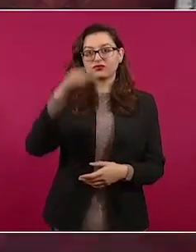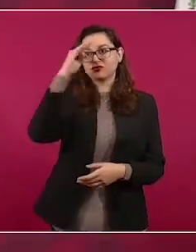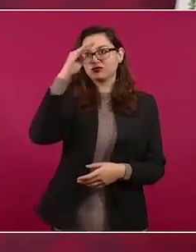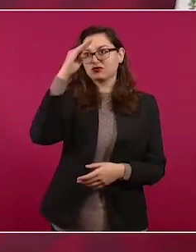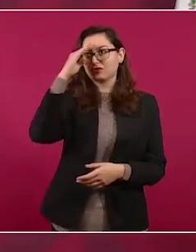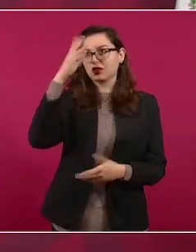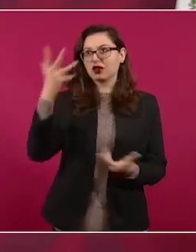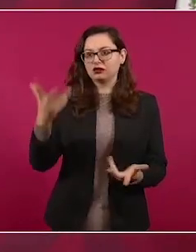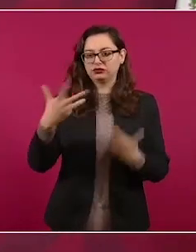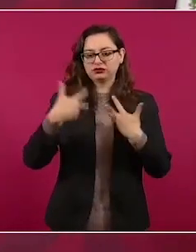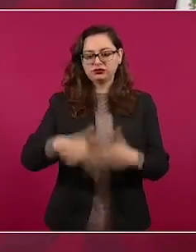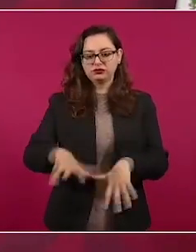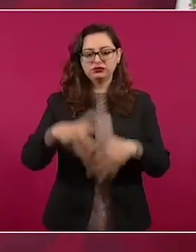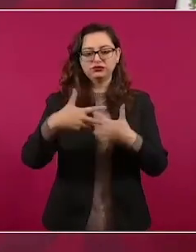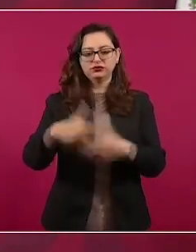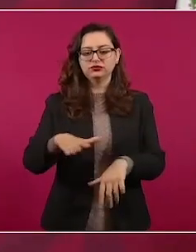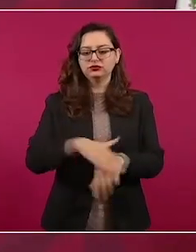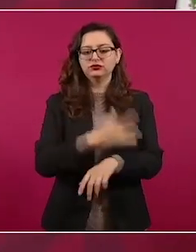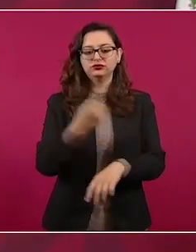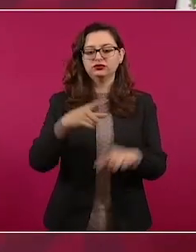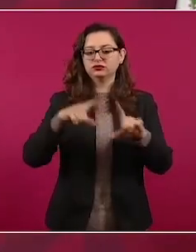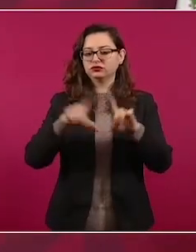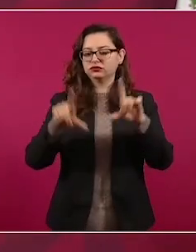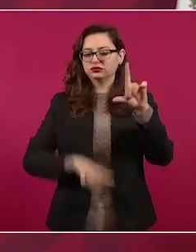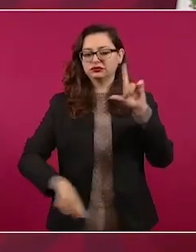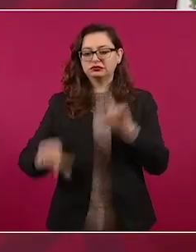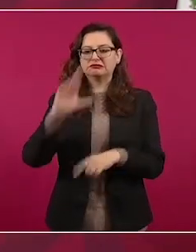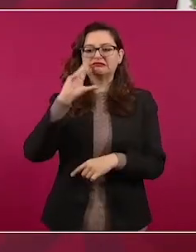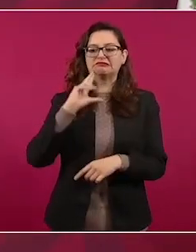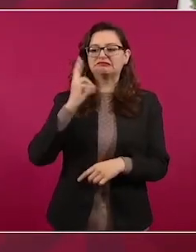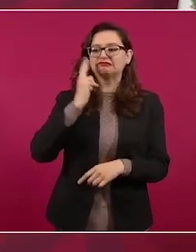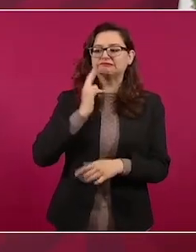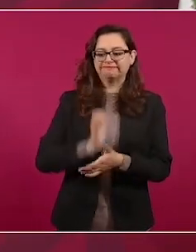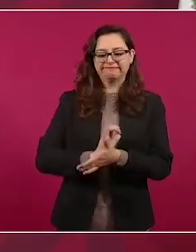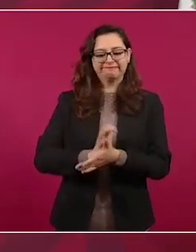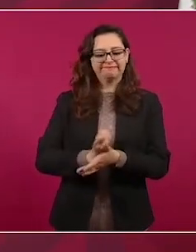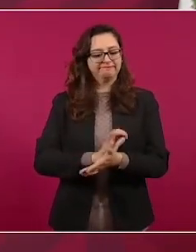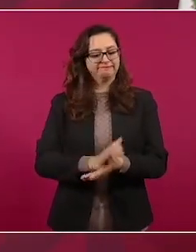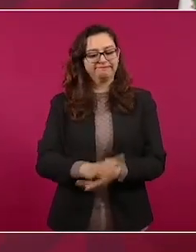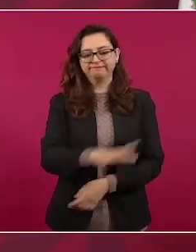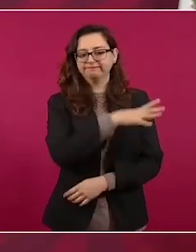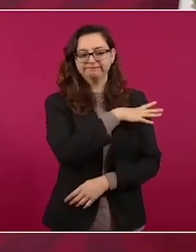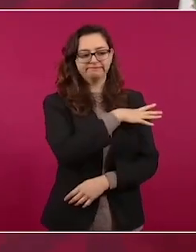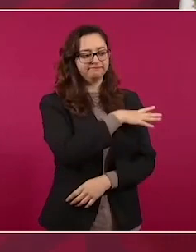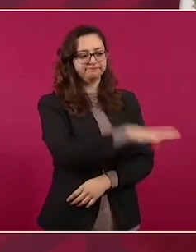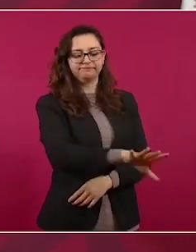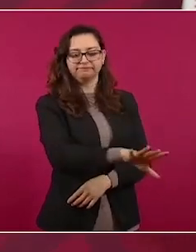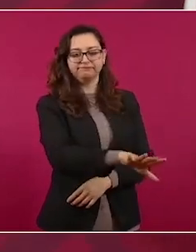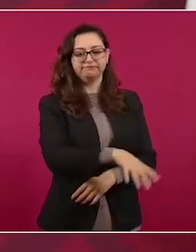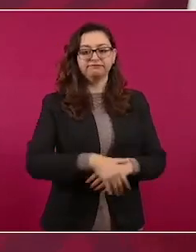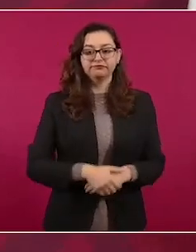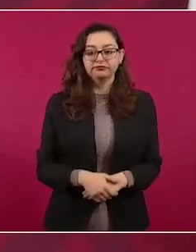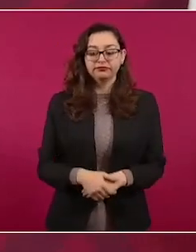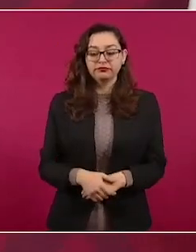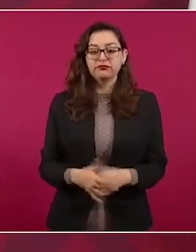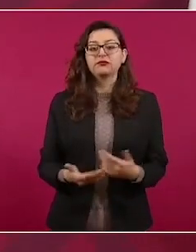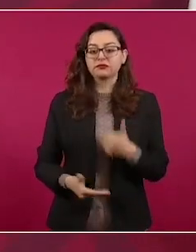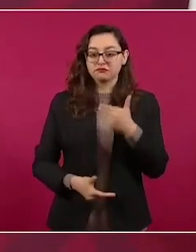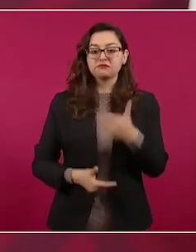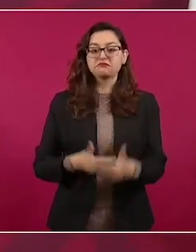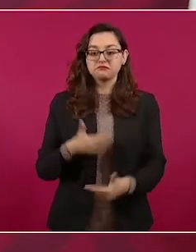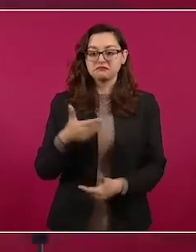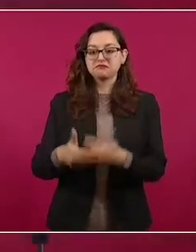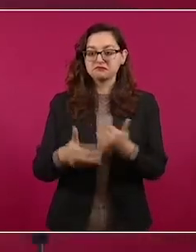racismo y que vamos ganando esa batalla,